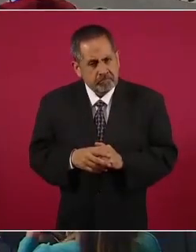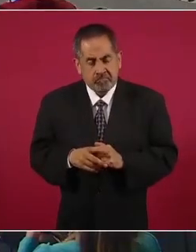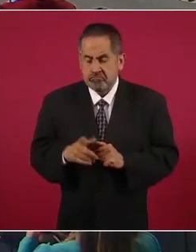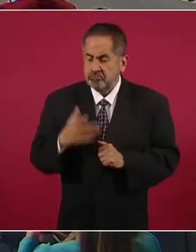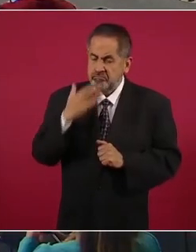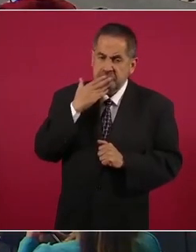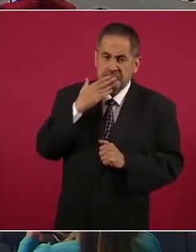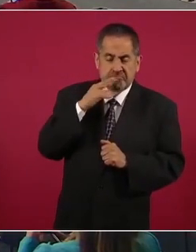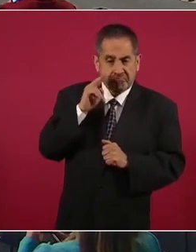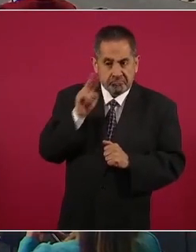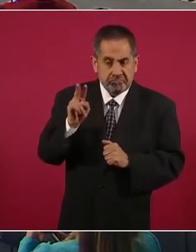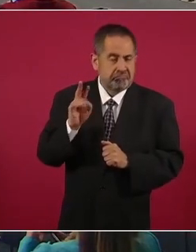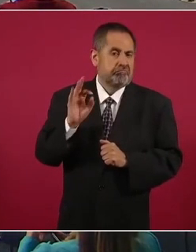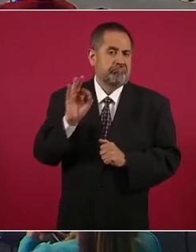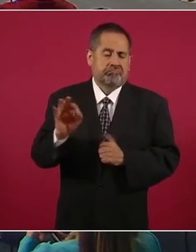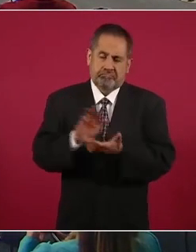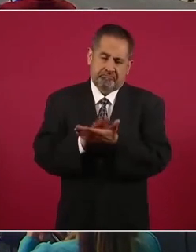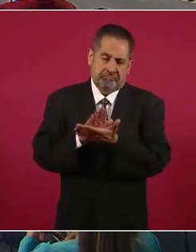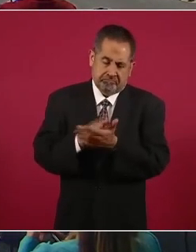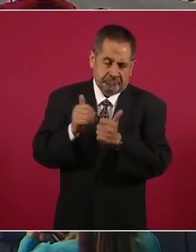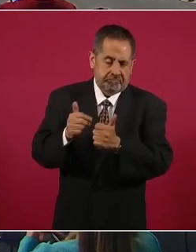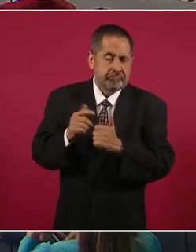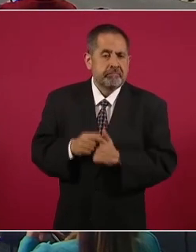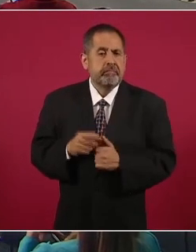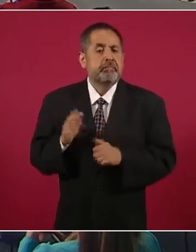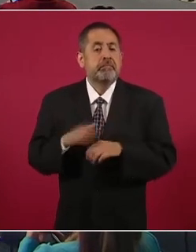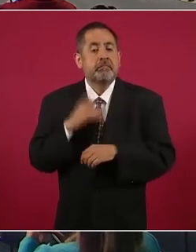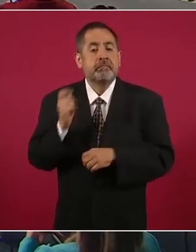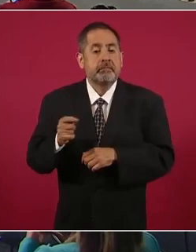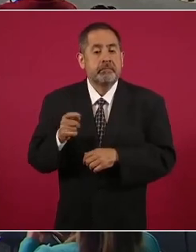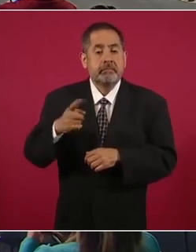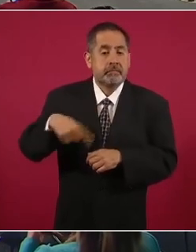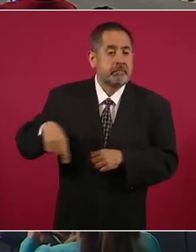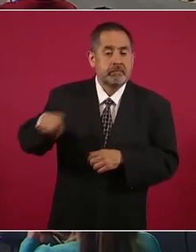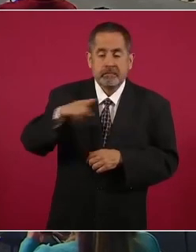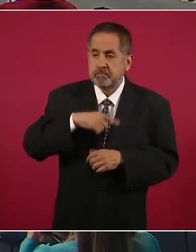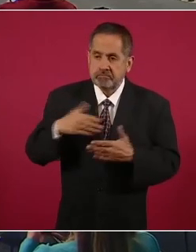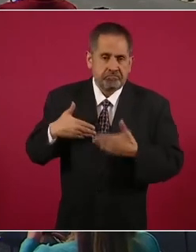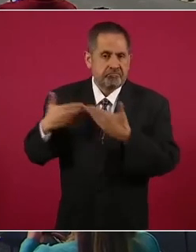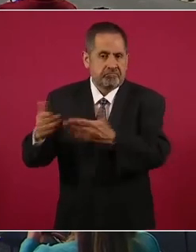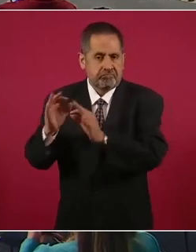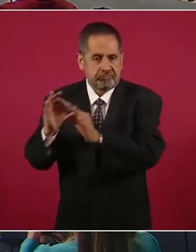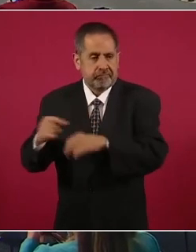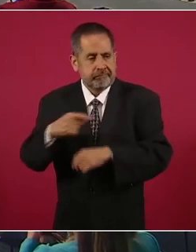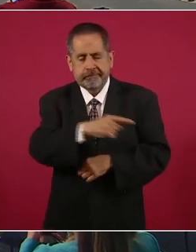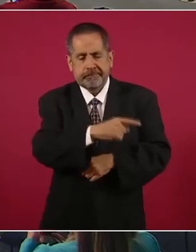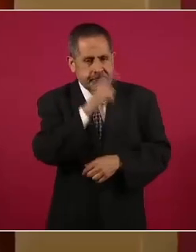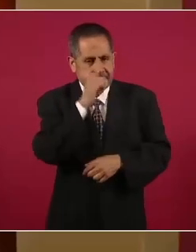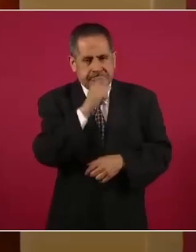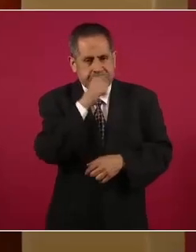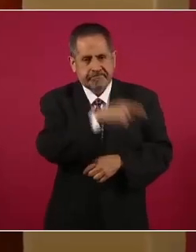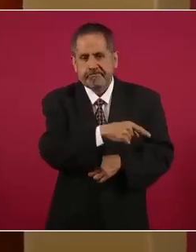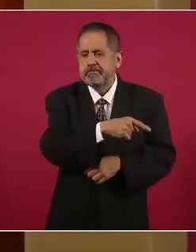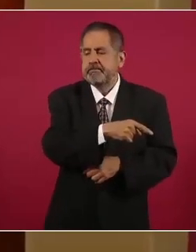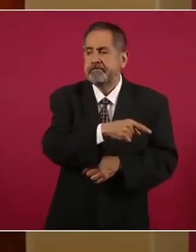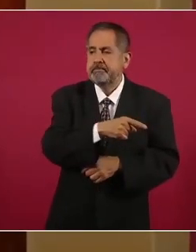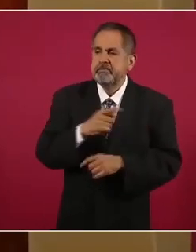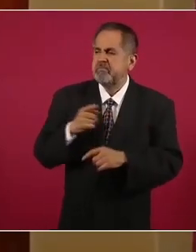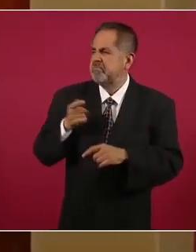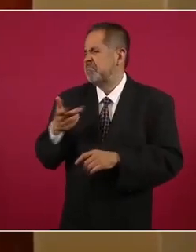muchísimo, porque no les ha funcionado su estrategia de